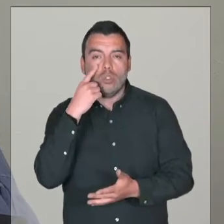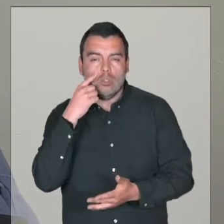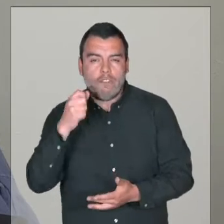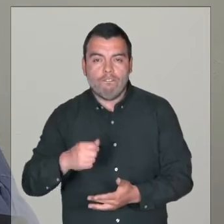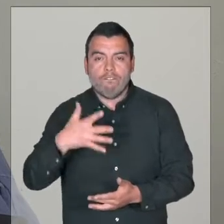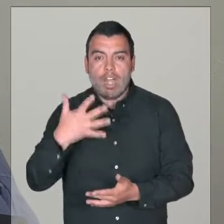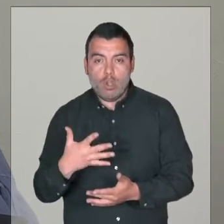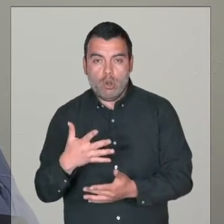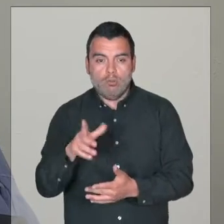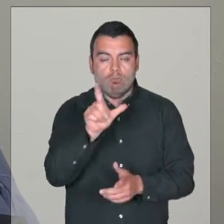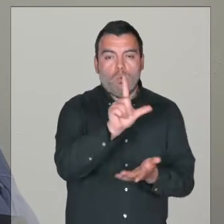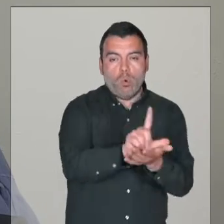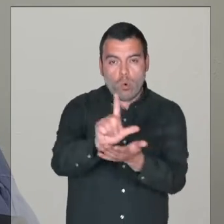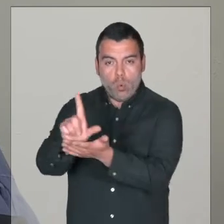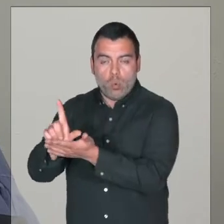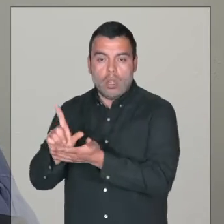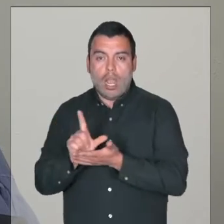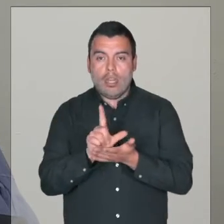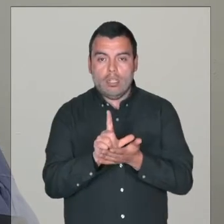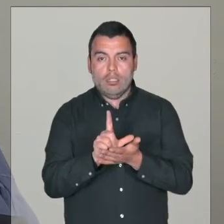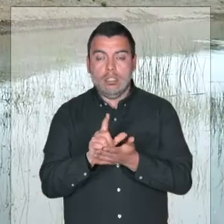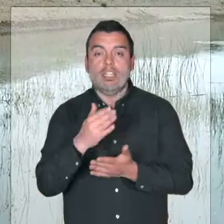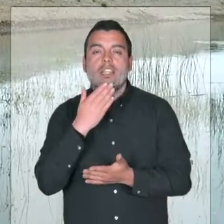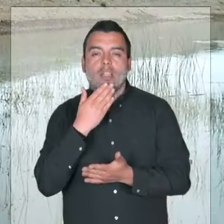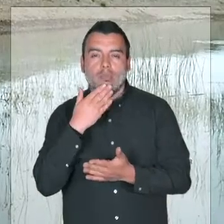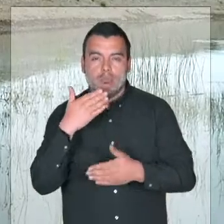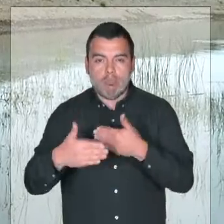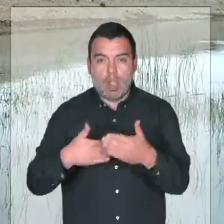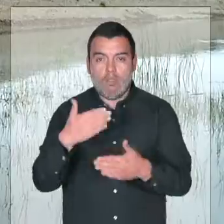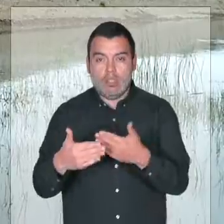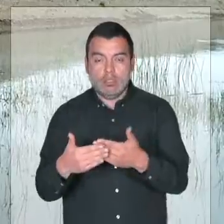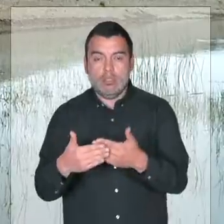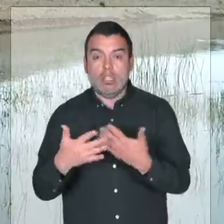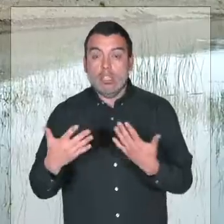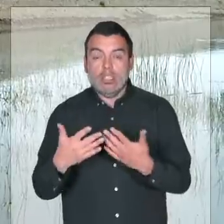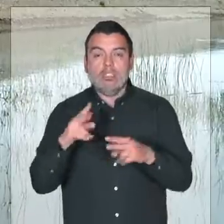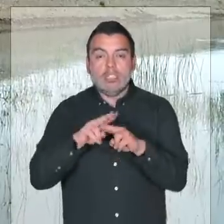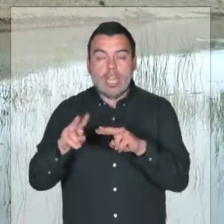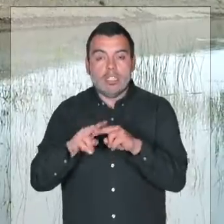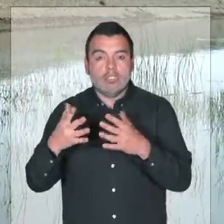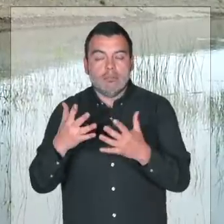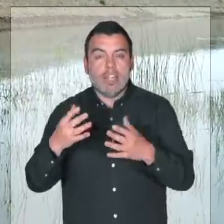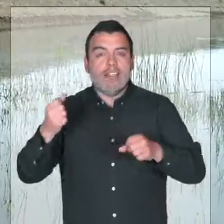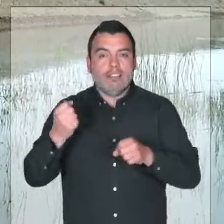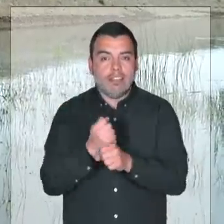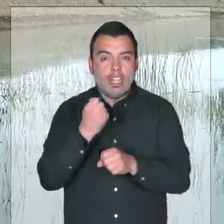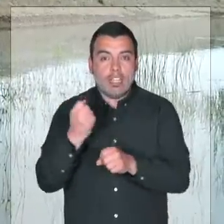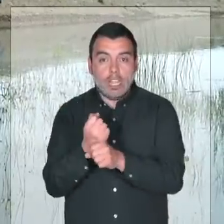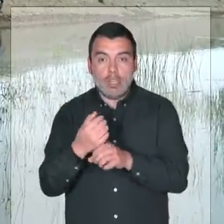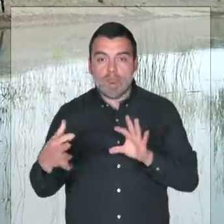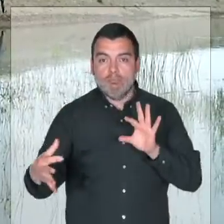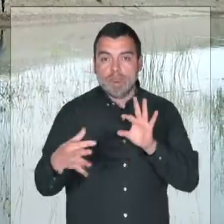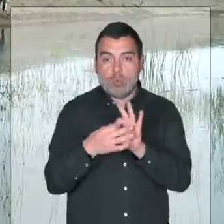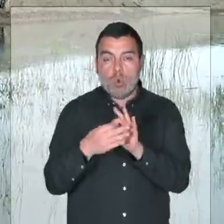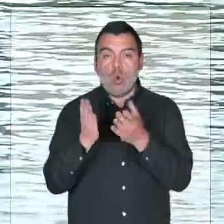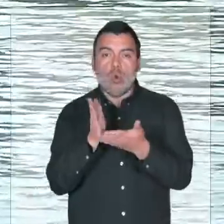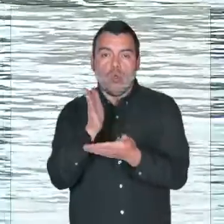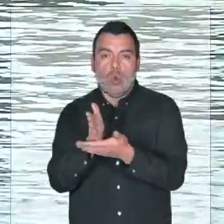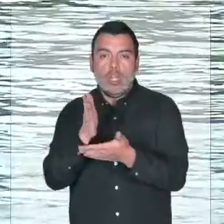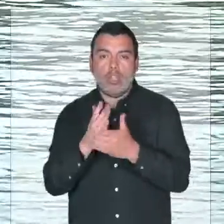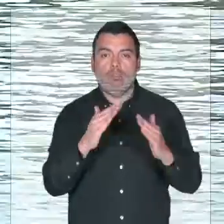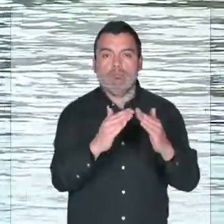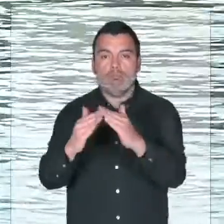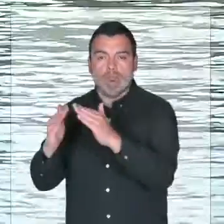valor que tiene cada uno de los entornos en el que se desenvuelve y se desarrolla. Se desarrollan talleres con colegios, juntas de